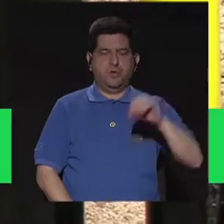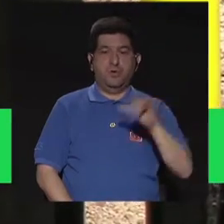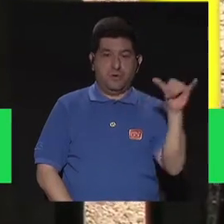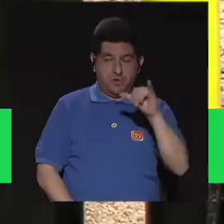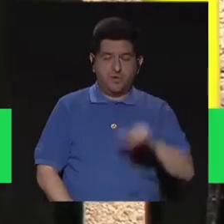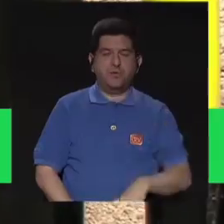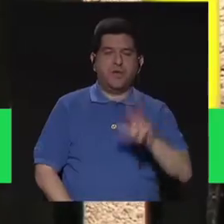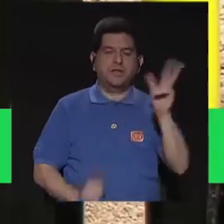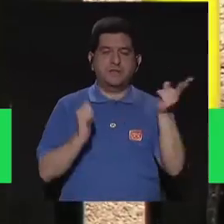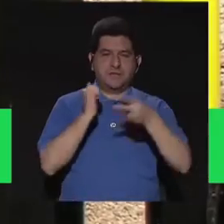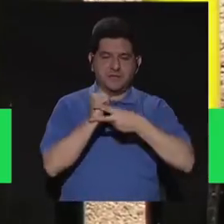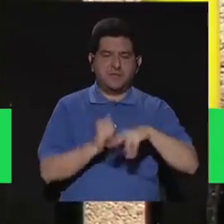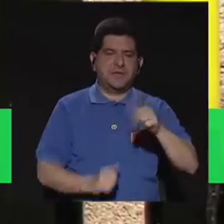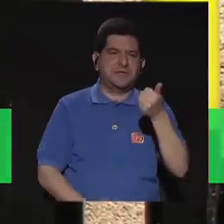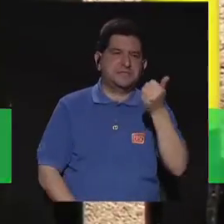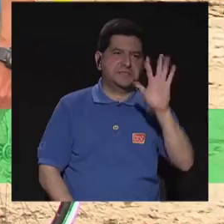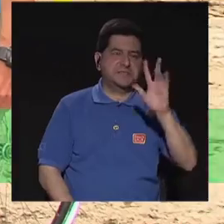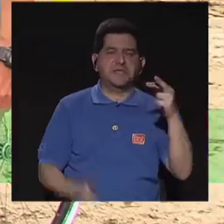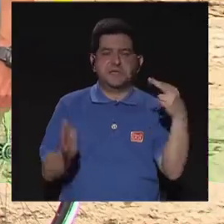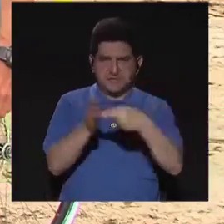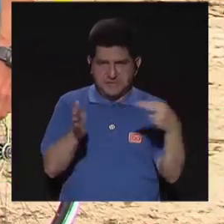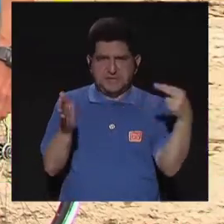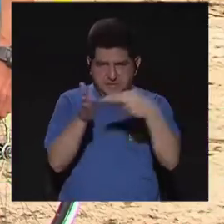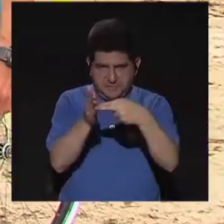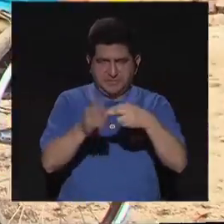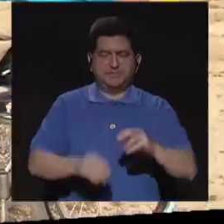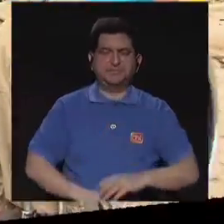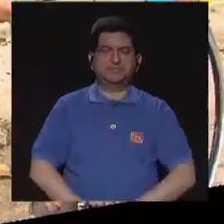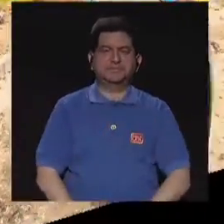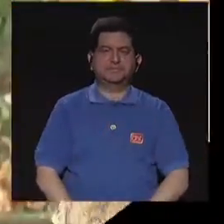Igual, podemos hacer tres series de 15 a 20 repeticiones.